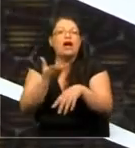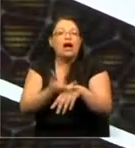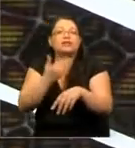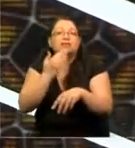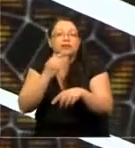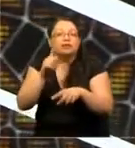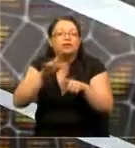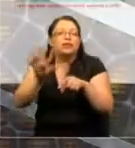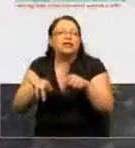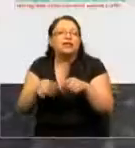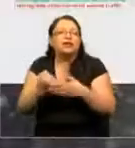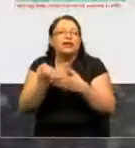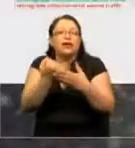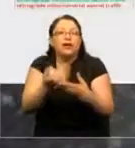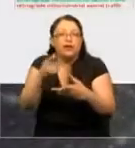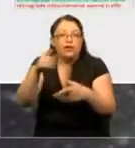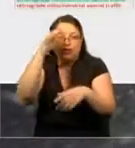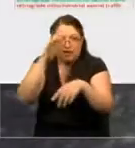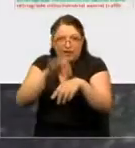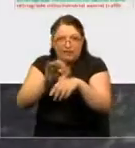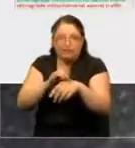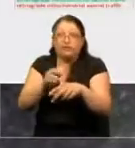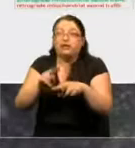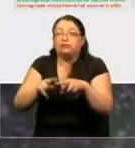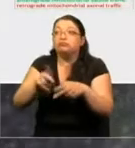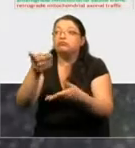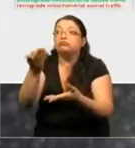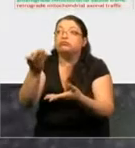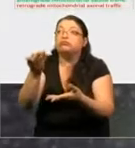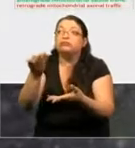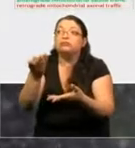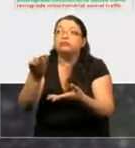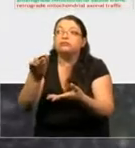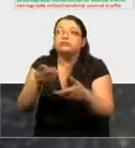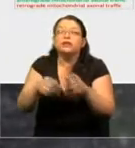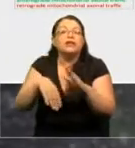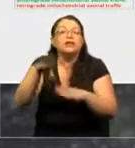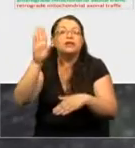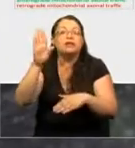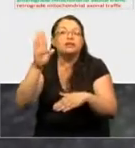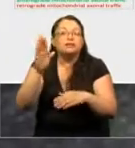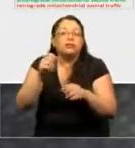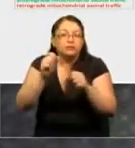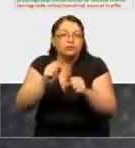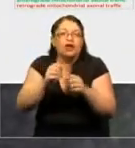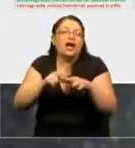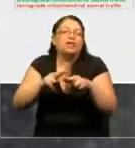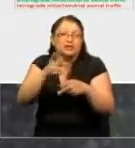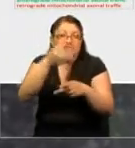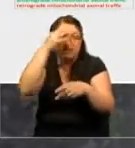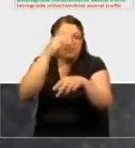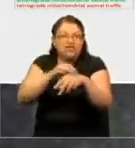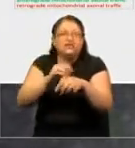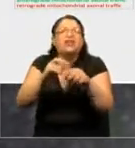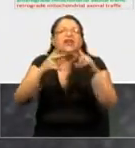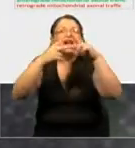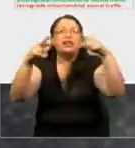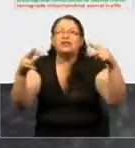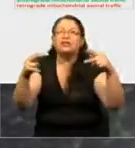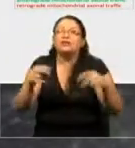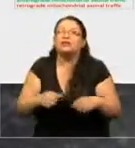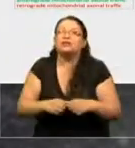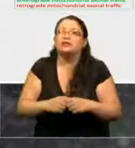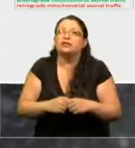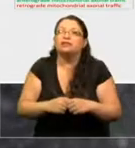enfermedad. Y uno de los factores que predispone con mayor abundancia es lo que se denomina el gen APO-E,